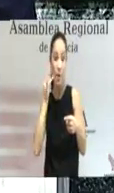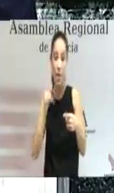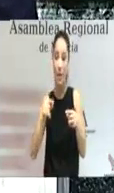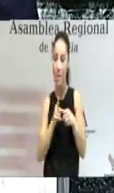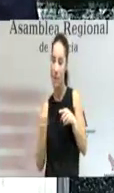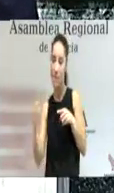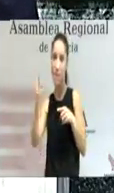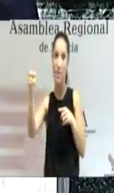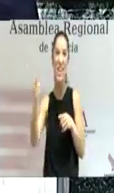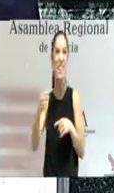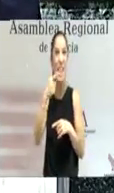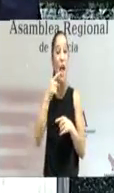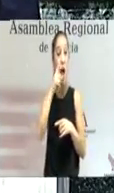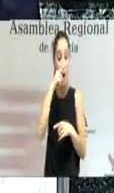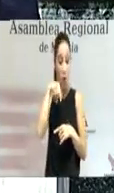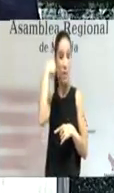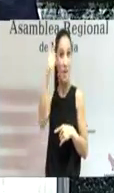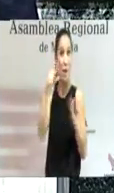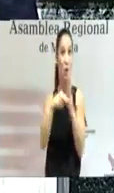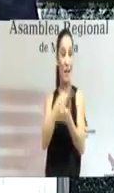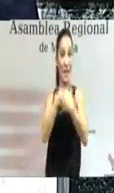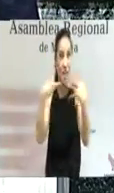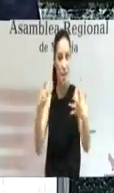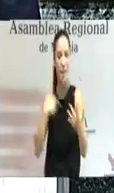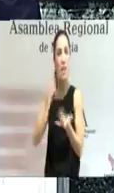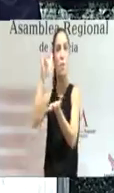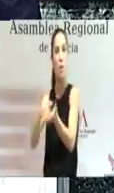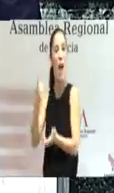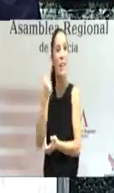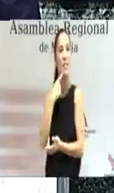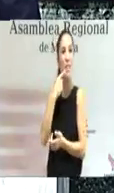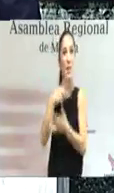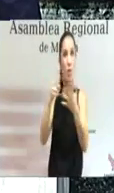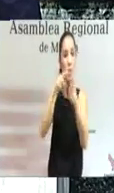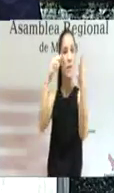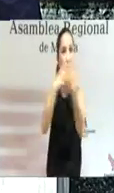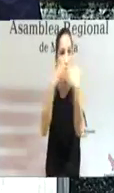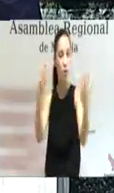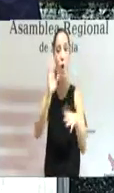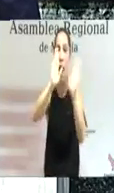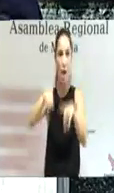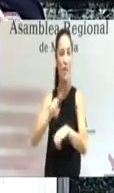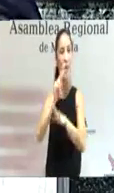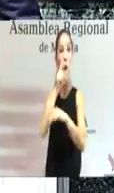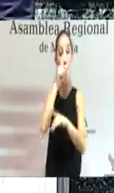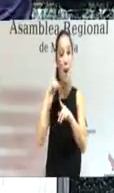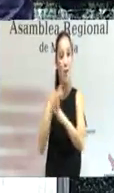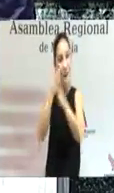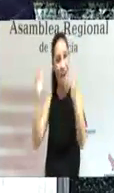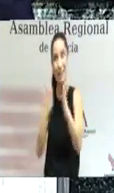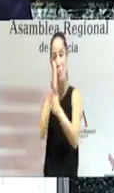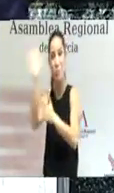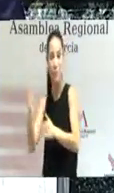estarán acabadas en 2017 un año antes de lo previsto. Además se licitarán antes de que acabe este año el tramo Jicla